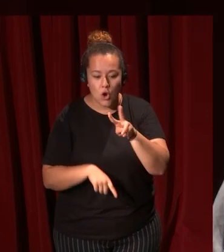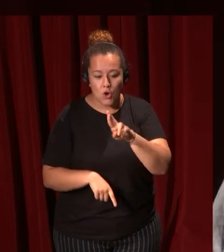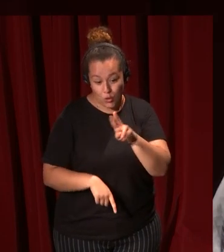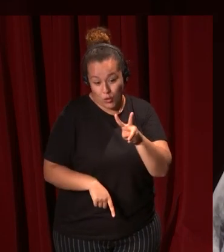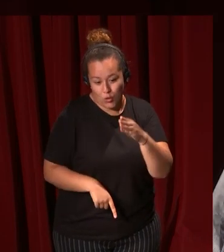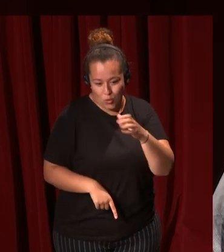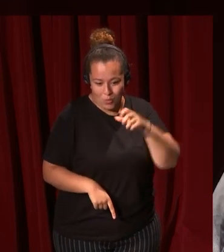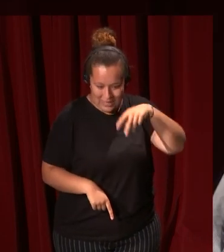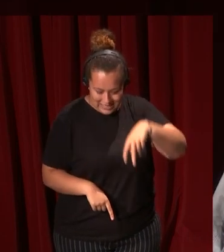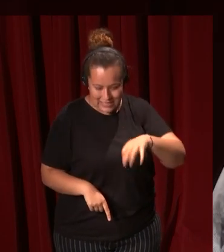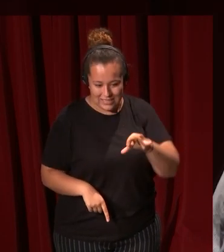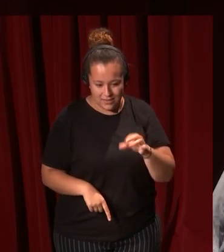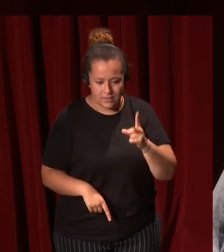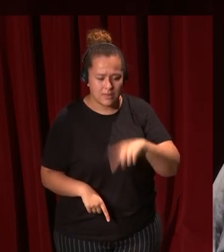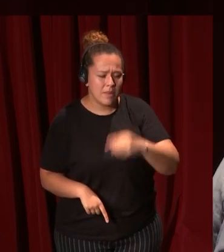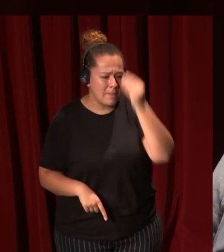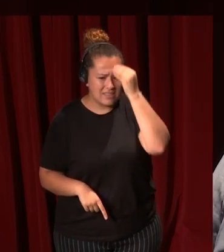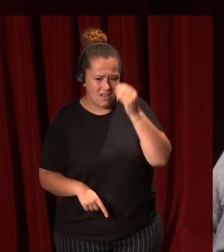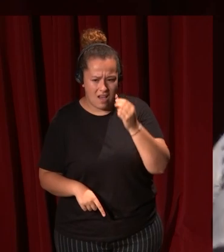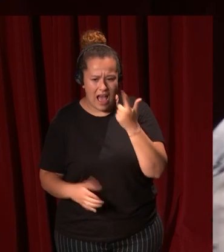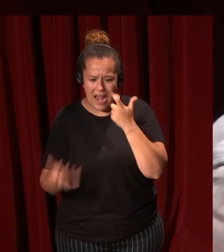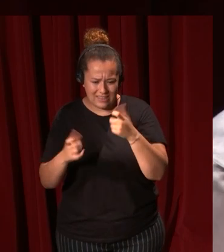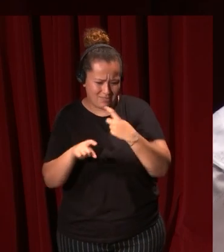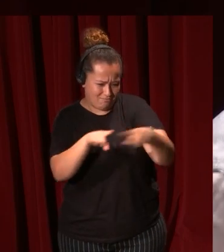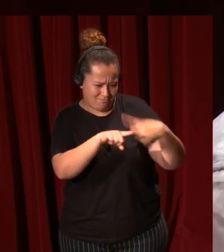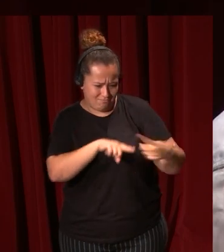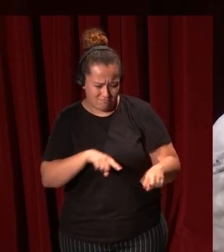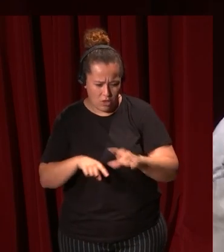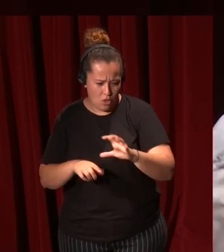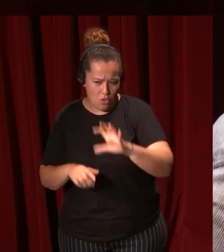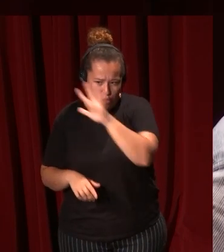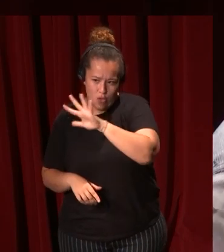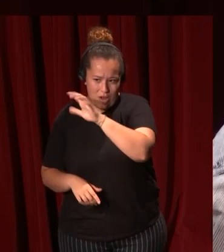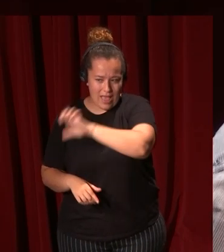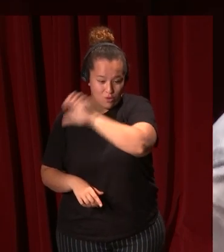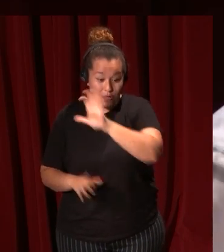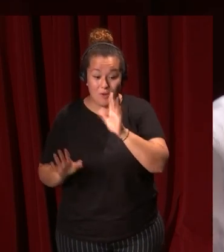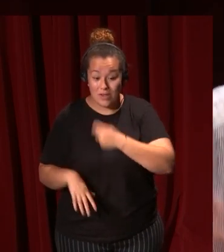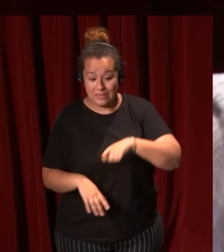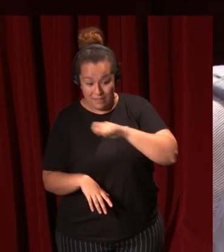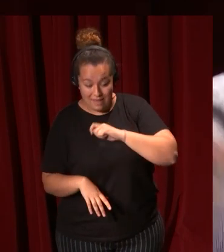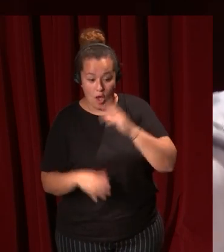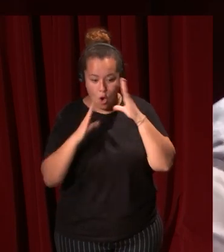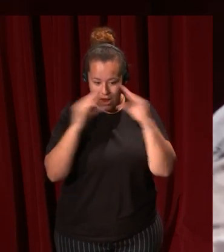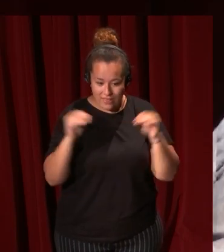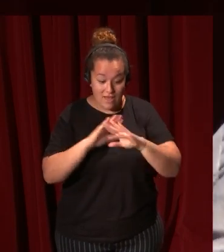también en Poussard o en Guido Reni o en muchos artistas en muchos lugares de Europa y sin embargo en España y en Holanda a final de los años 20